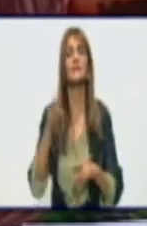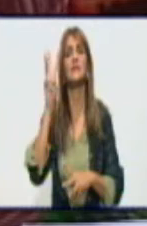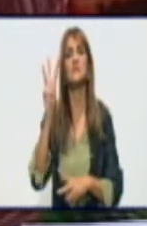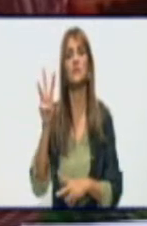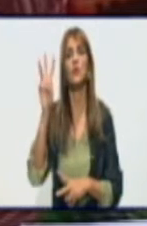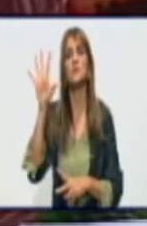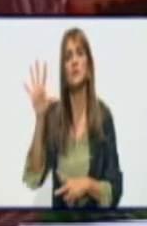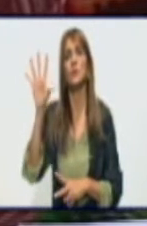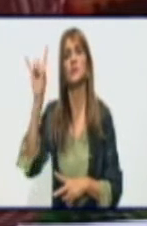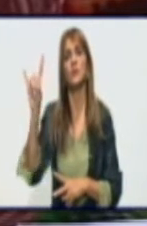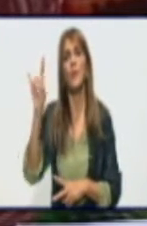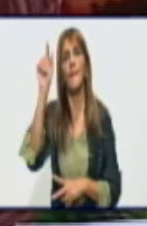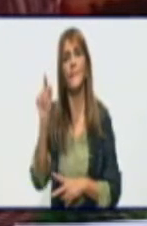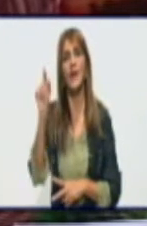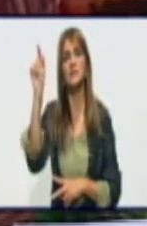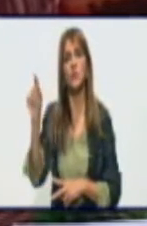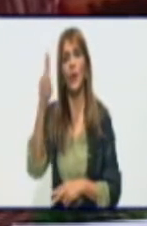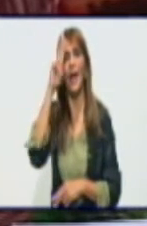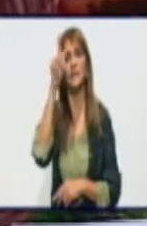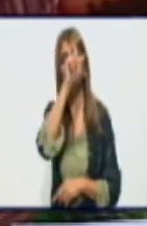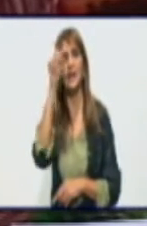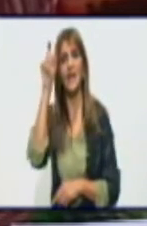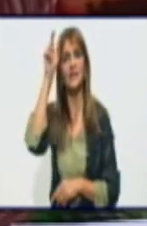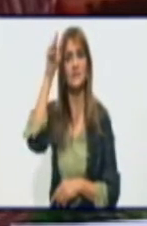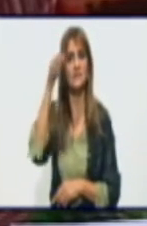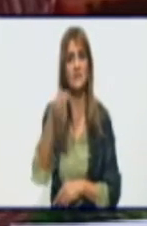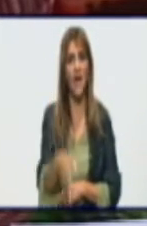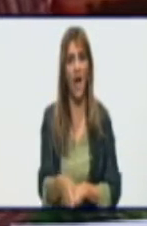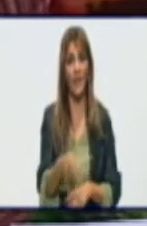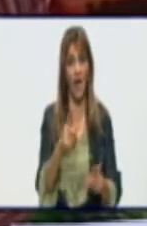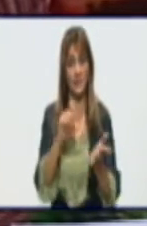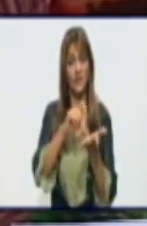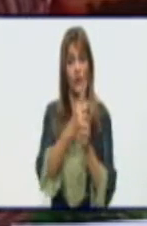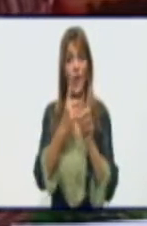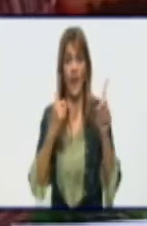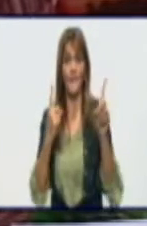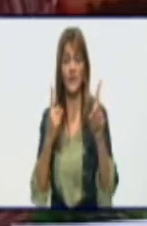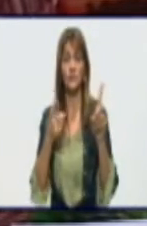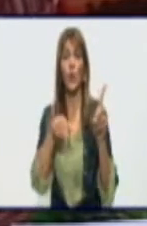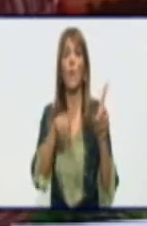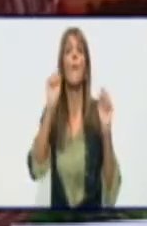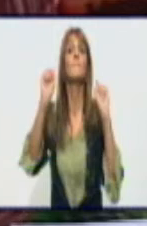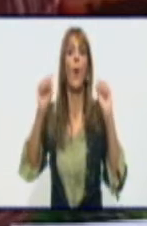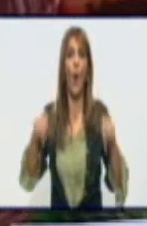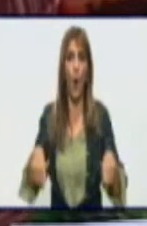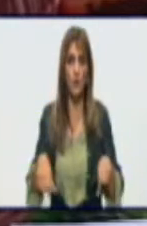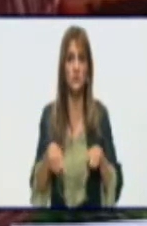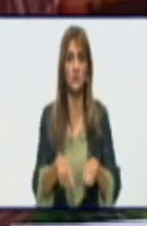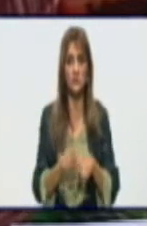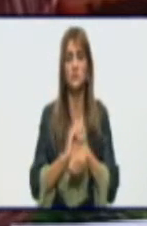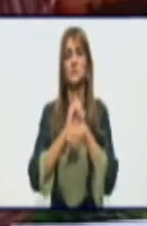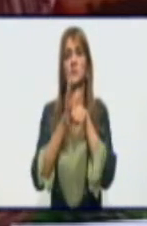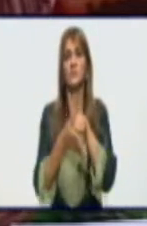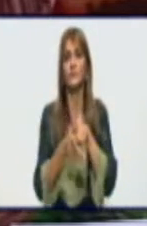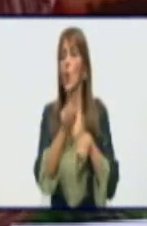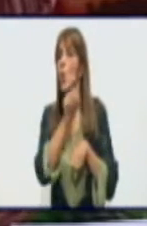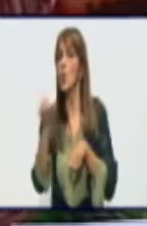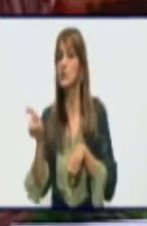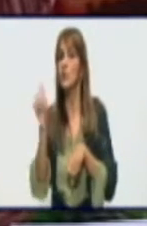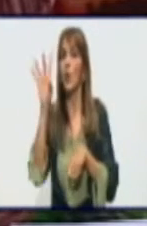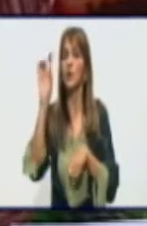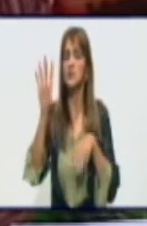personas ingresadas como sospechosas a la COVID-19. Y en los últimos 15 días, el